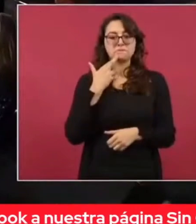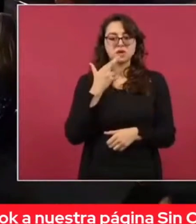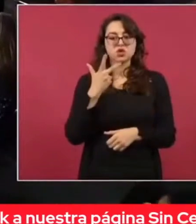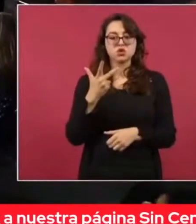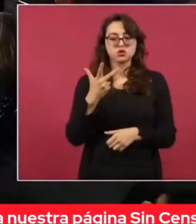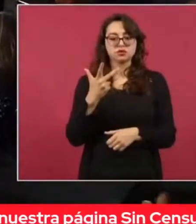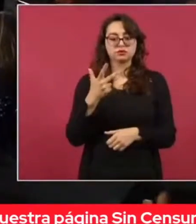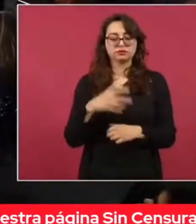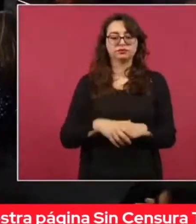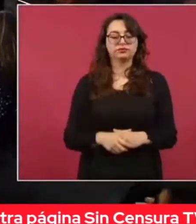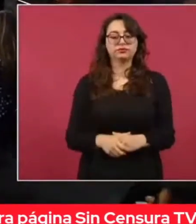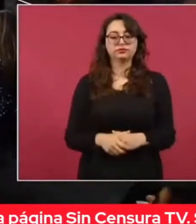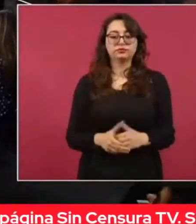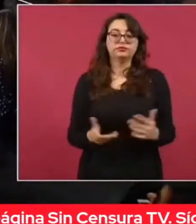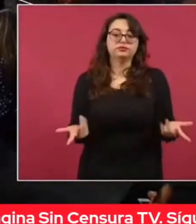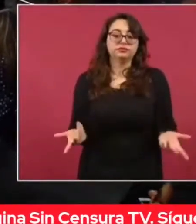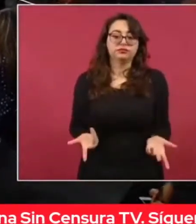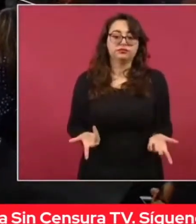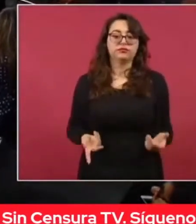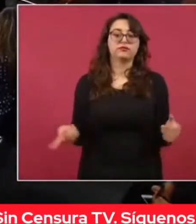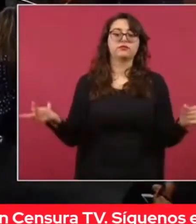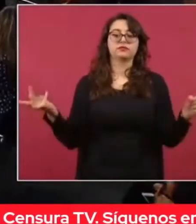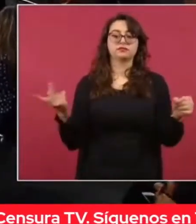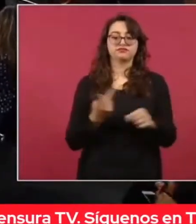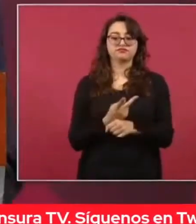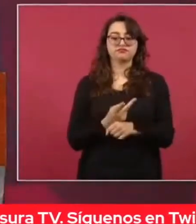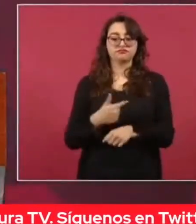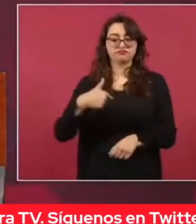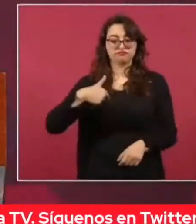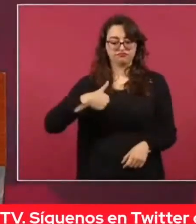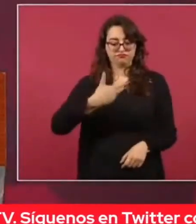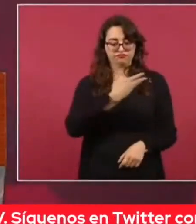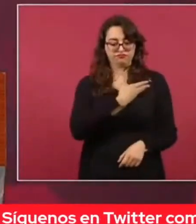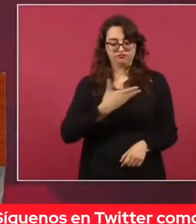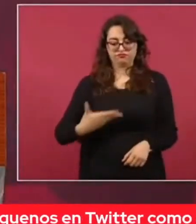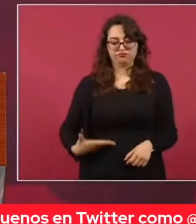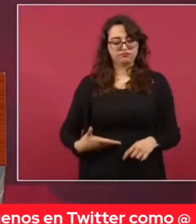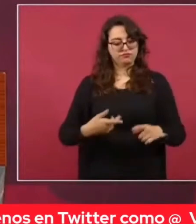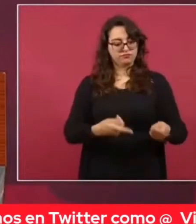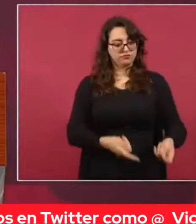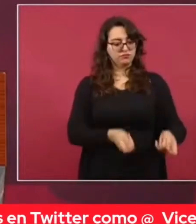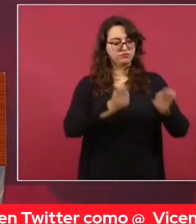nosotros por el voto de los mexicanos, de la mayoría, llegamos aquí,